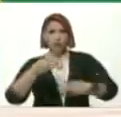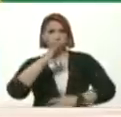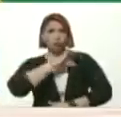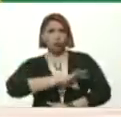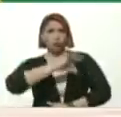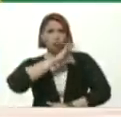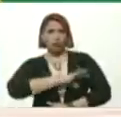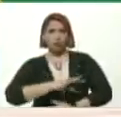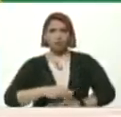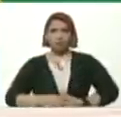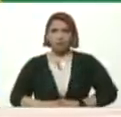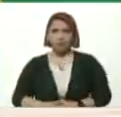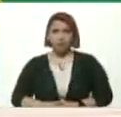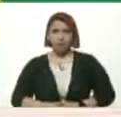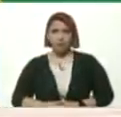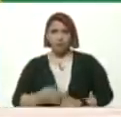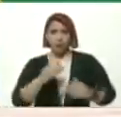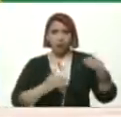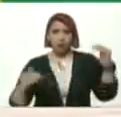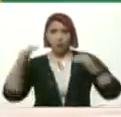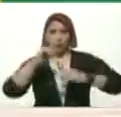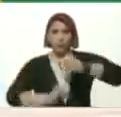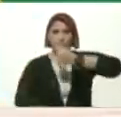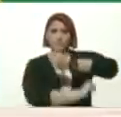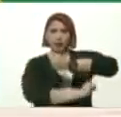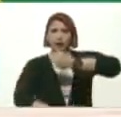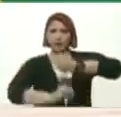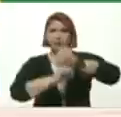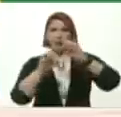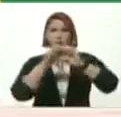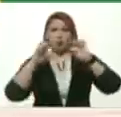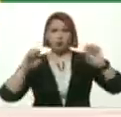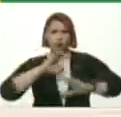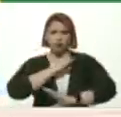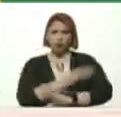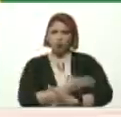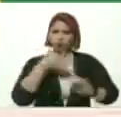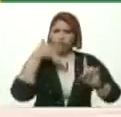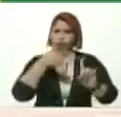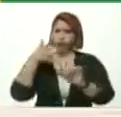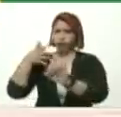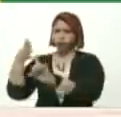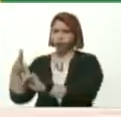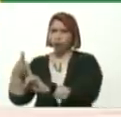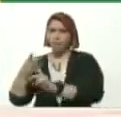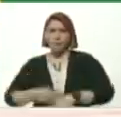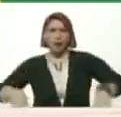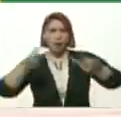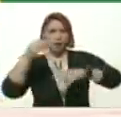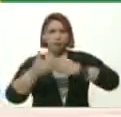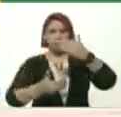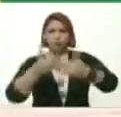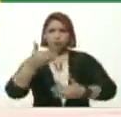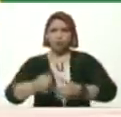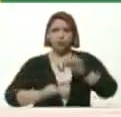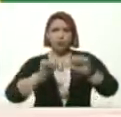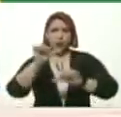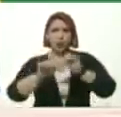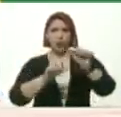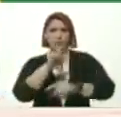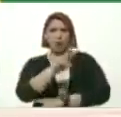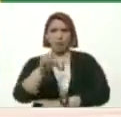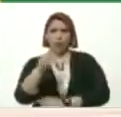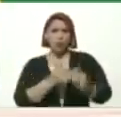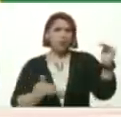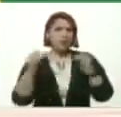Que sobre la base De la educación Va forjando Los valores Para avanzar En el siglo XXI Por